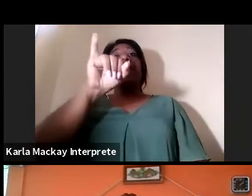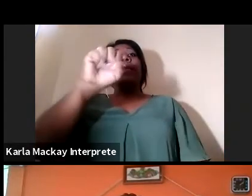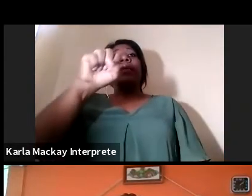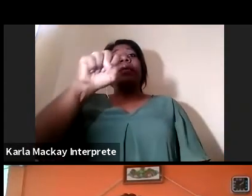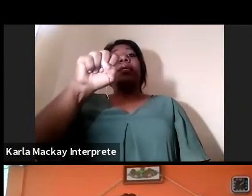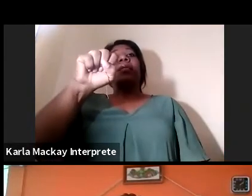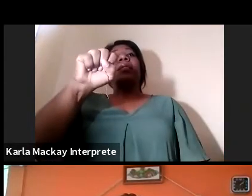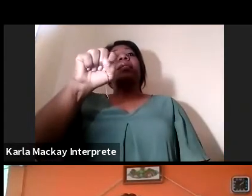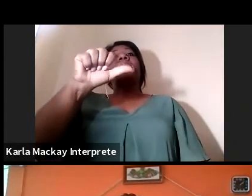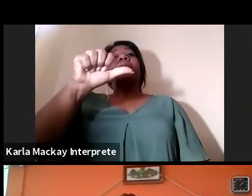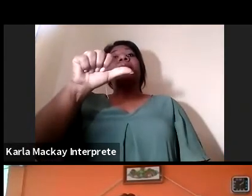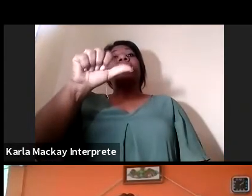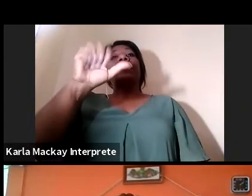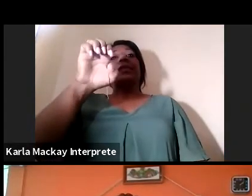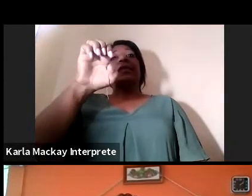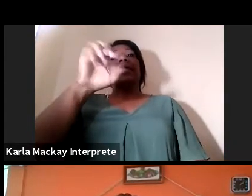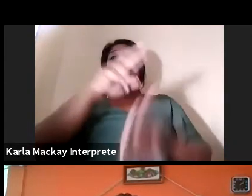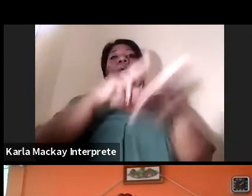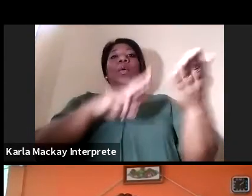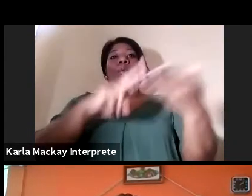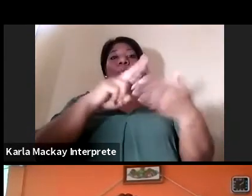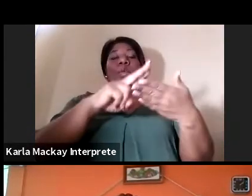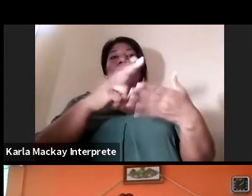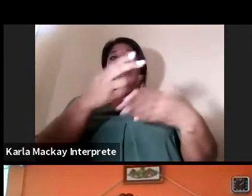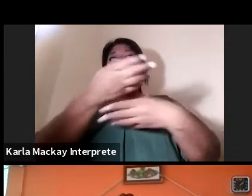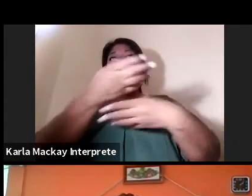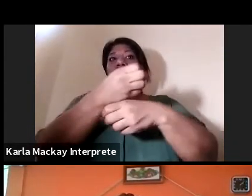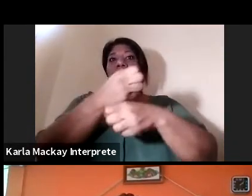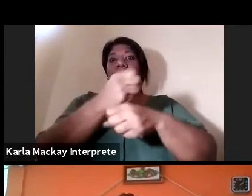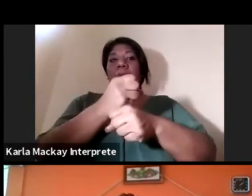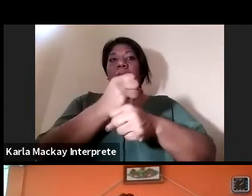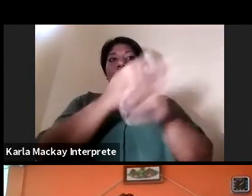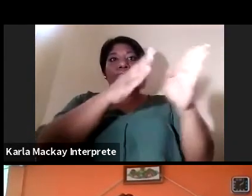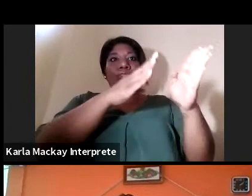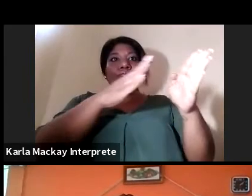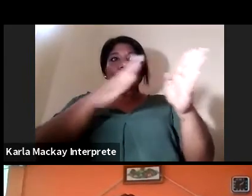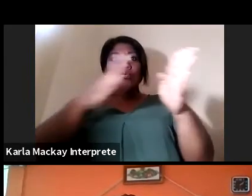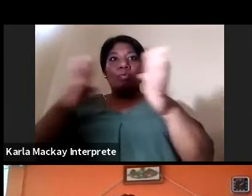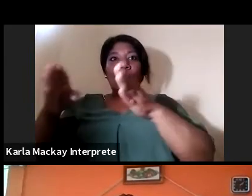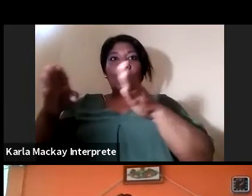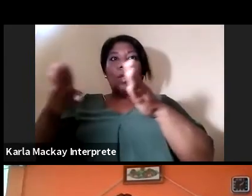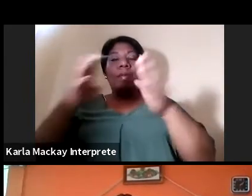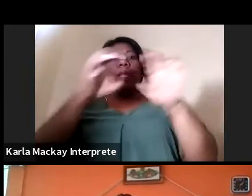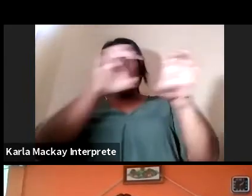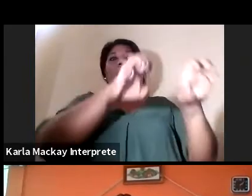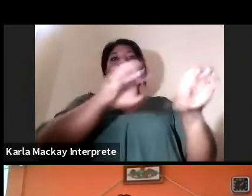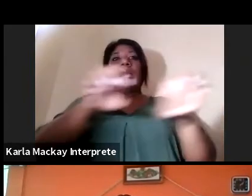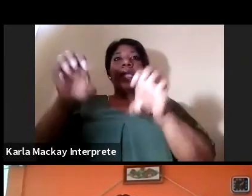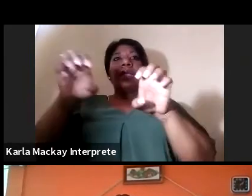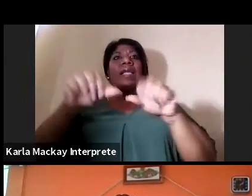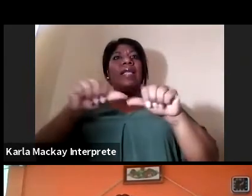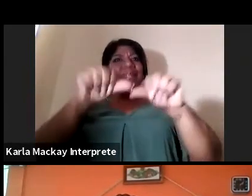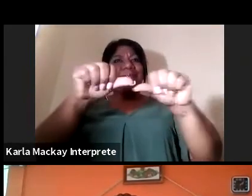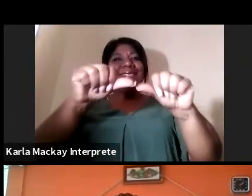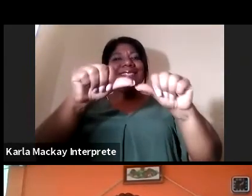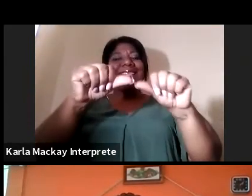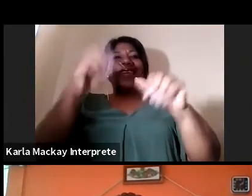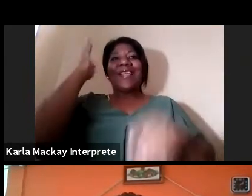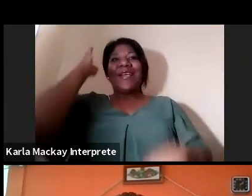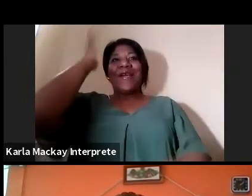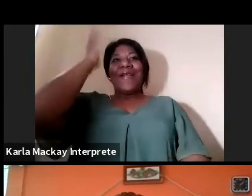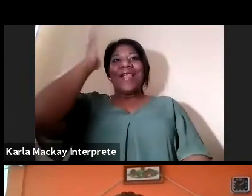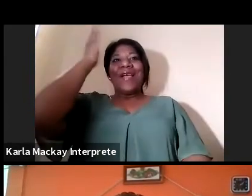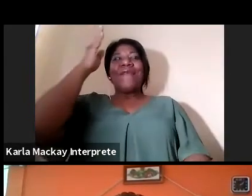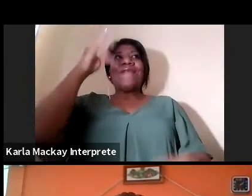cumplir con el plan estratégico de dar su conferencia virtual y por